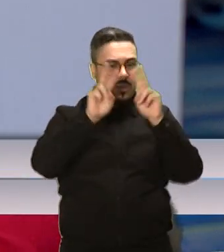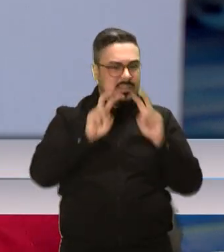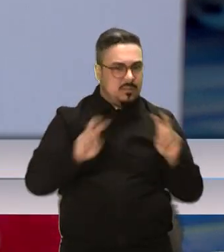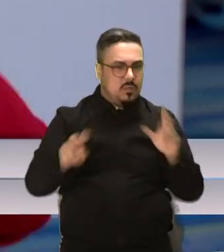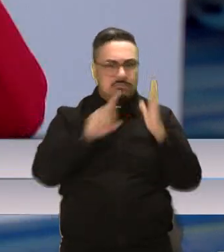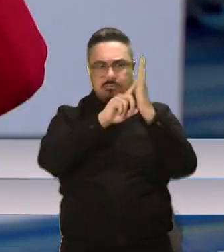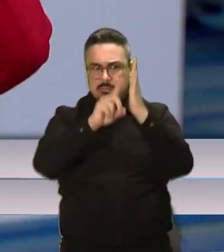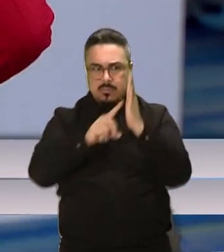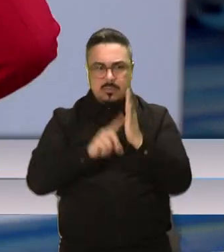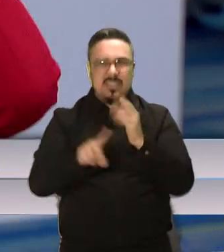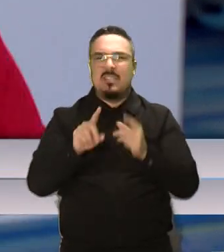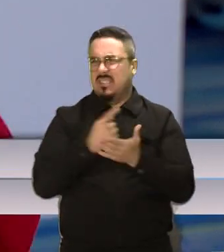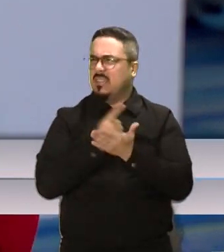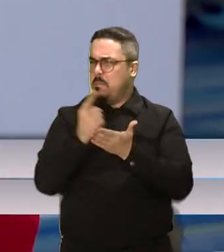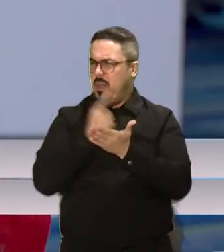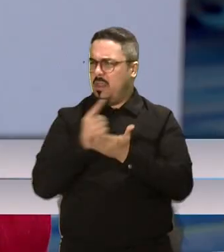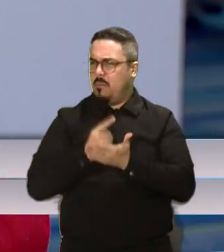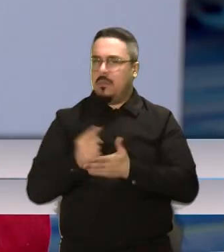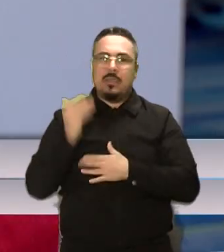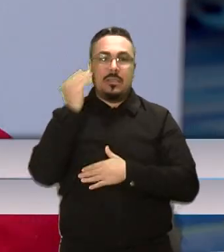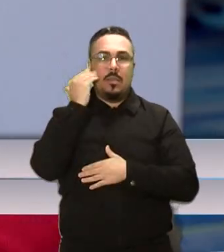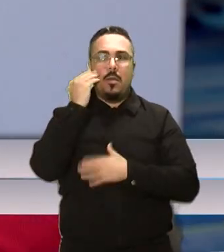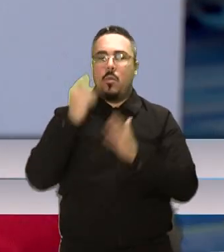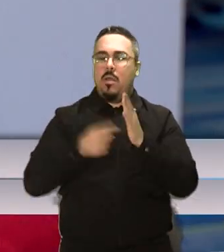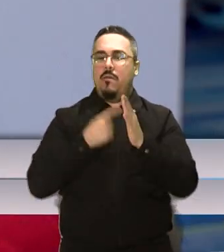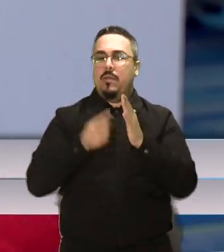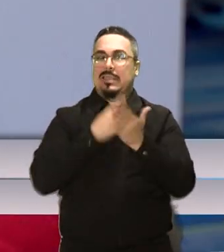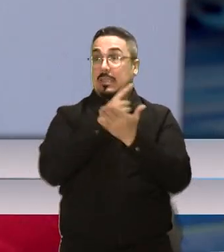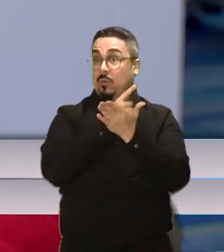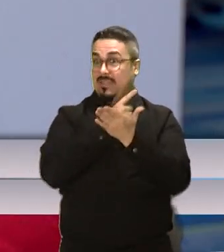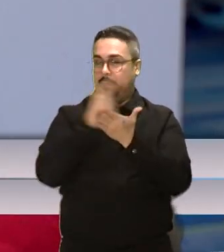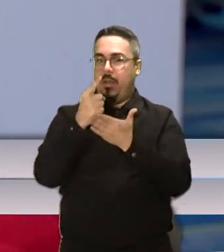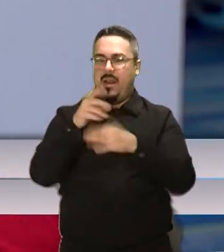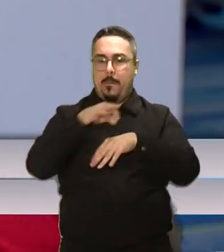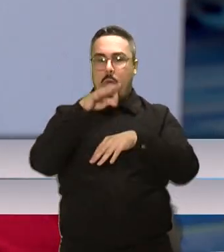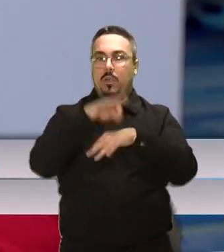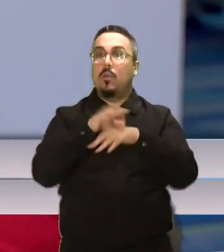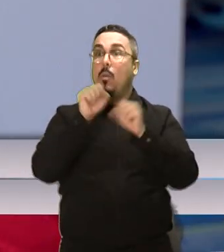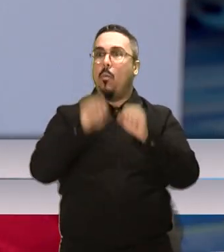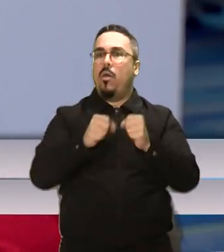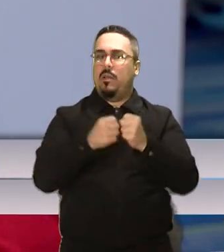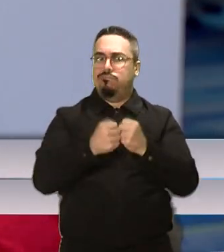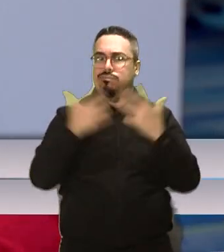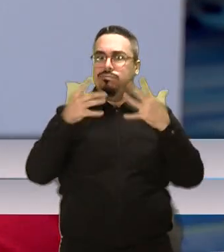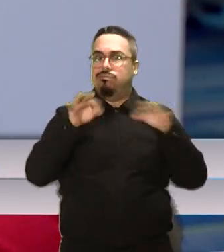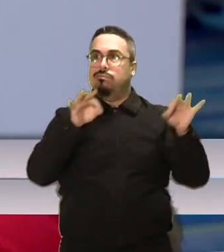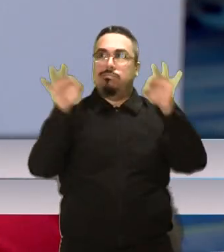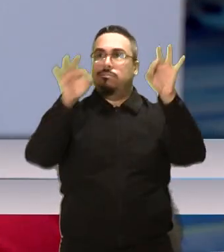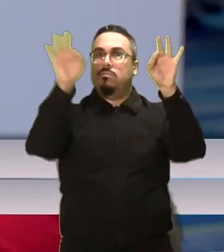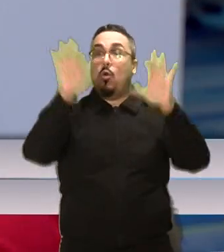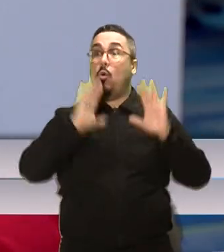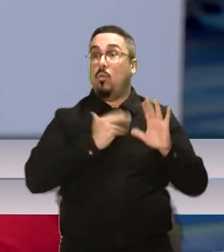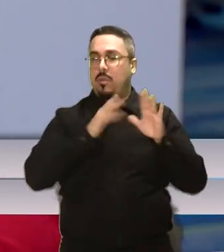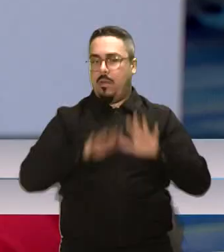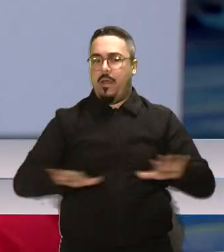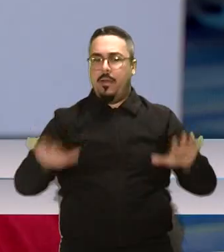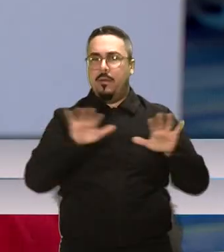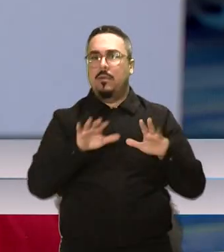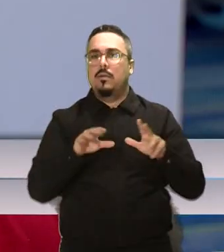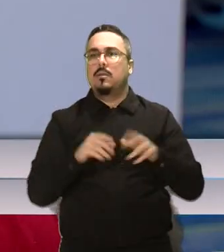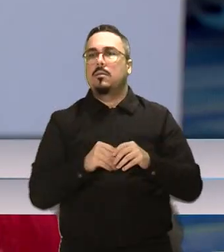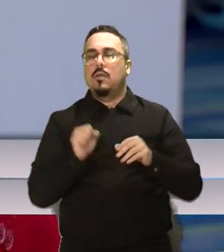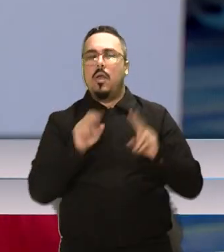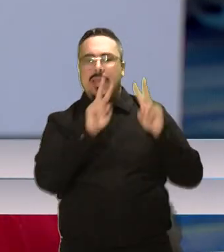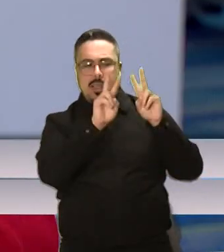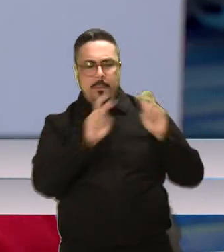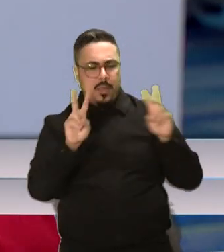semana, ¿verdad? Porque sabemos que una semana ya el mosquito puede crecer en nuestras alrededores. Así que la inspección de nuestros criaderos,